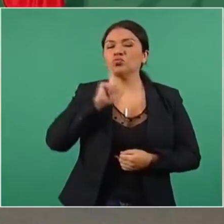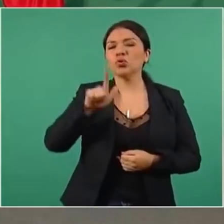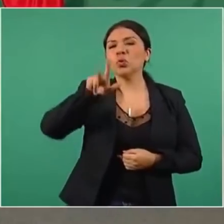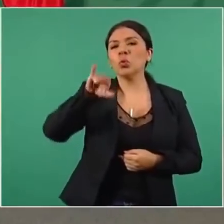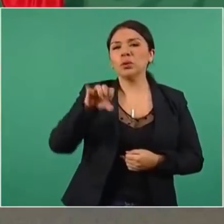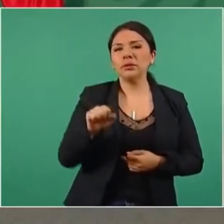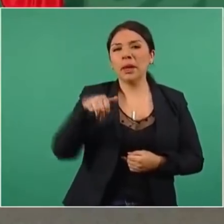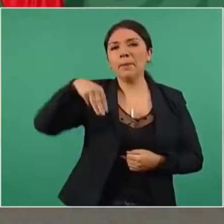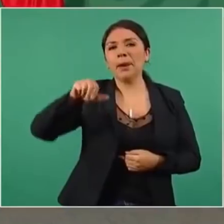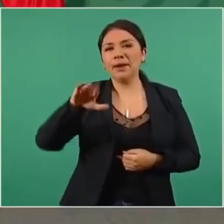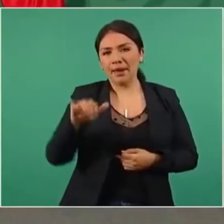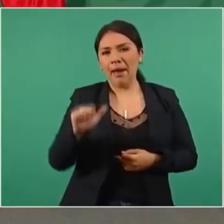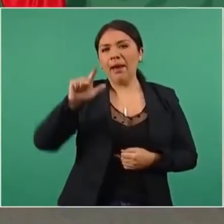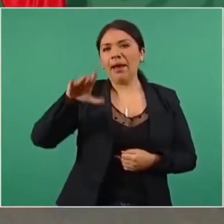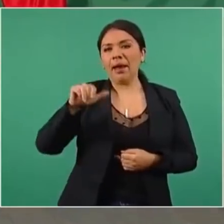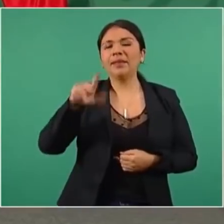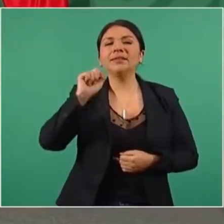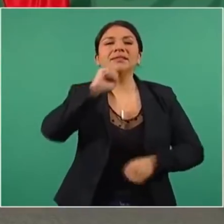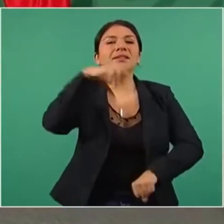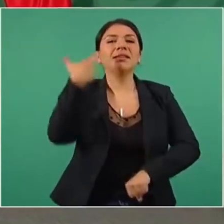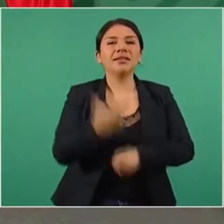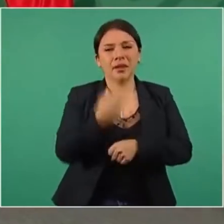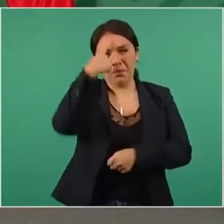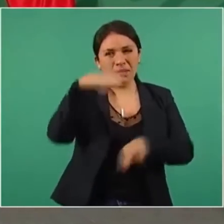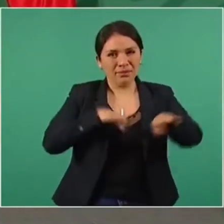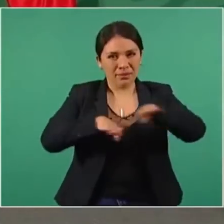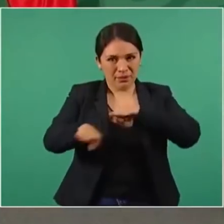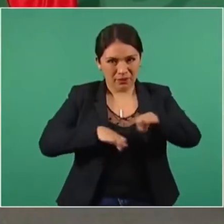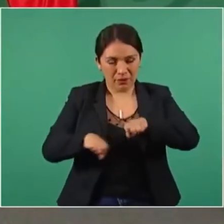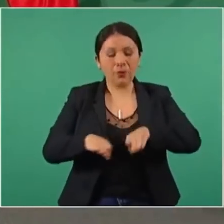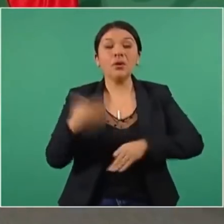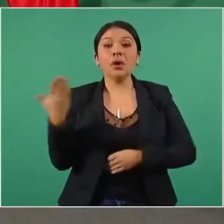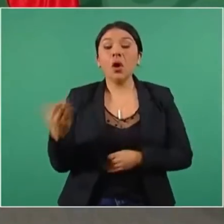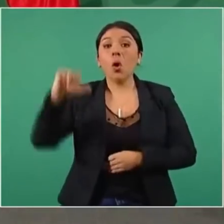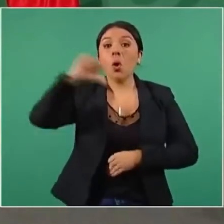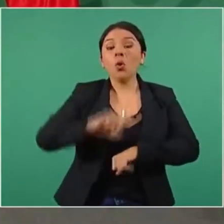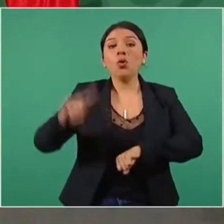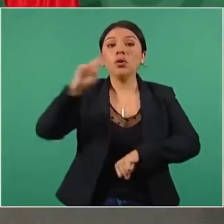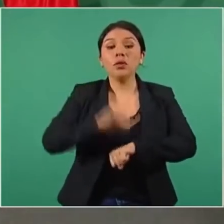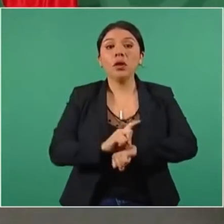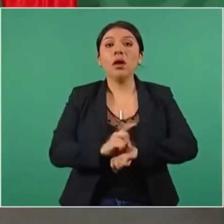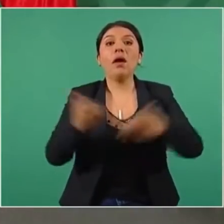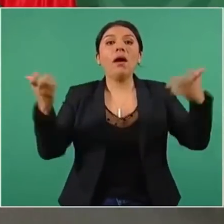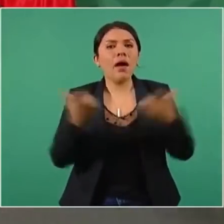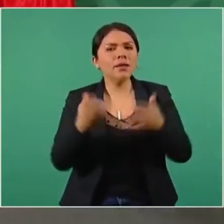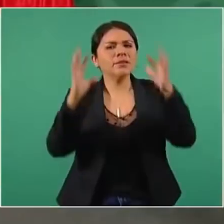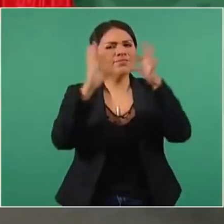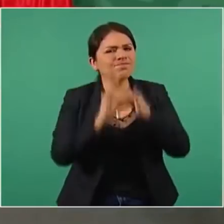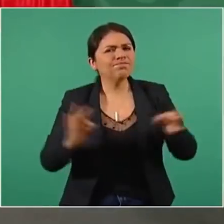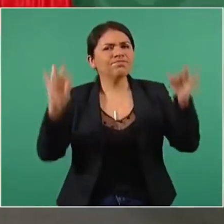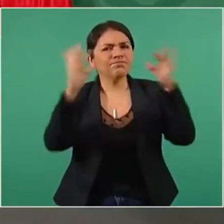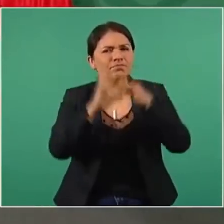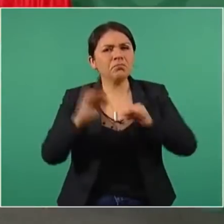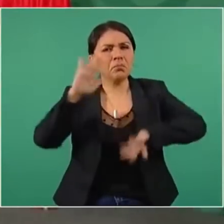La Secretaría del Trabajo va a precisar